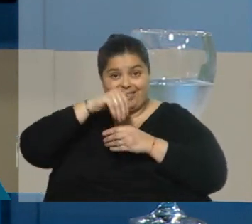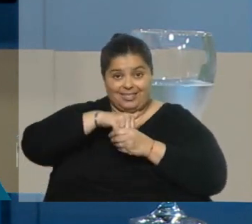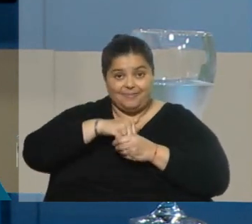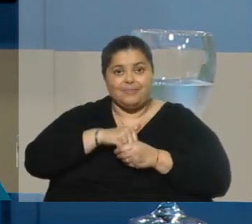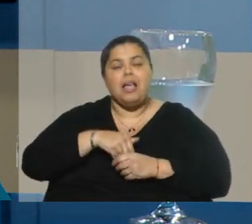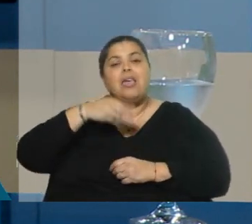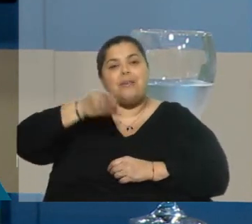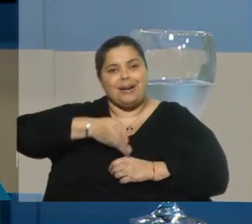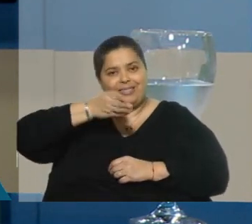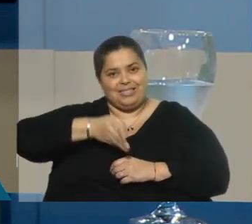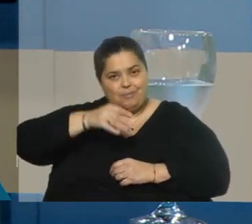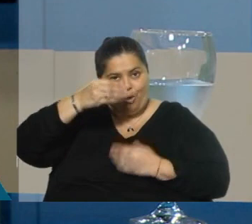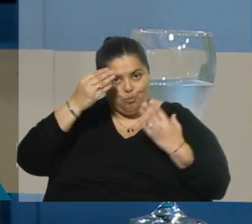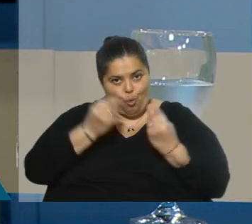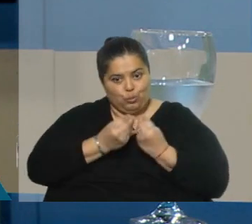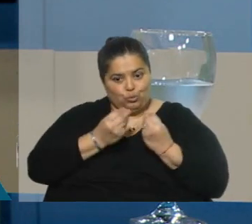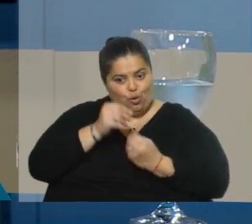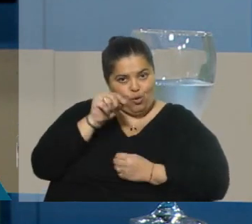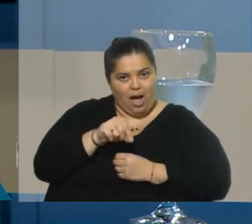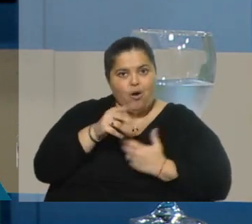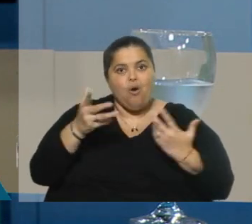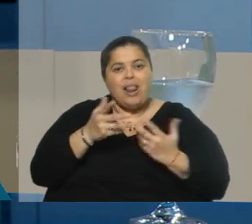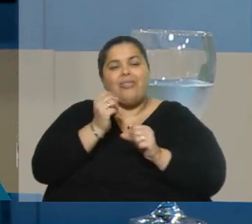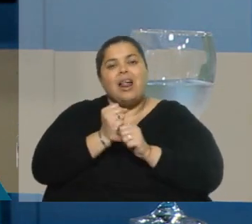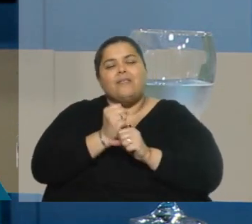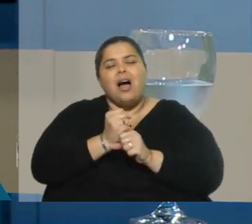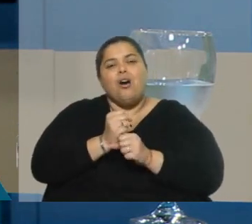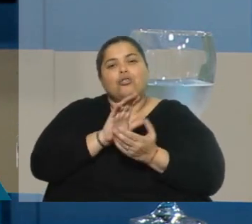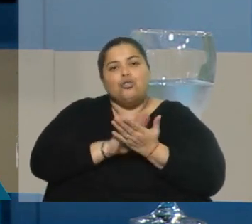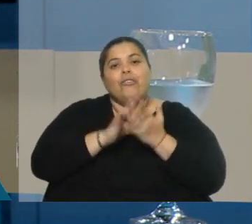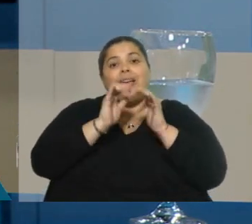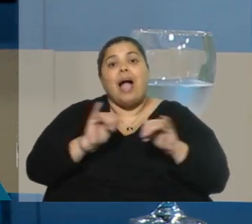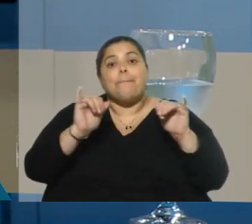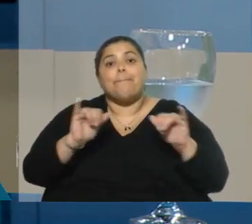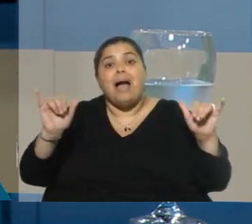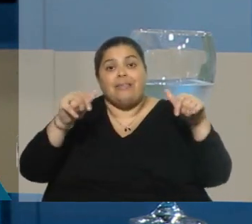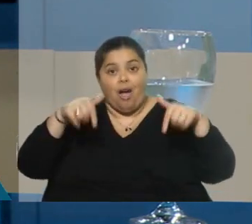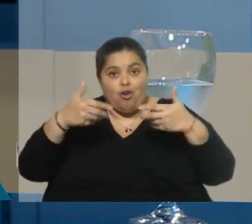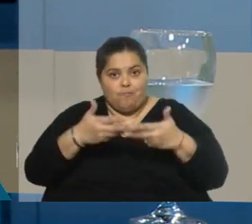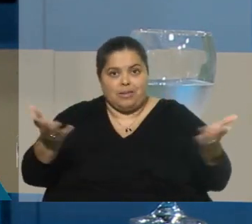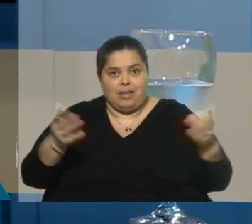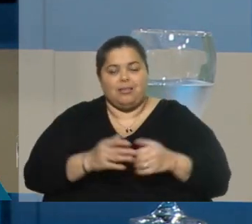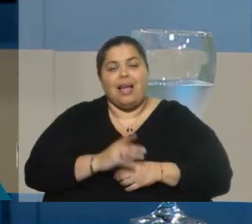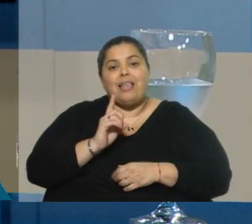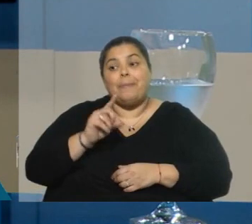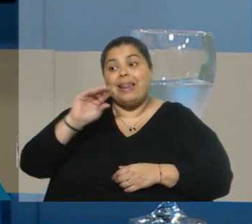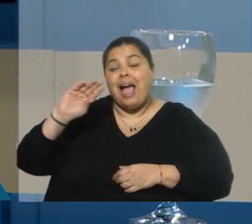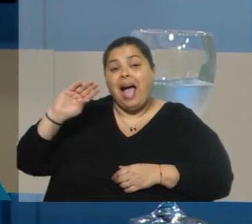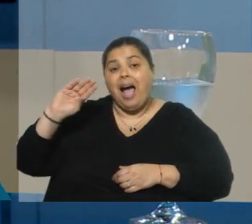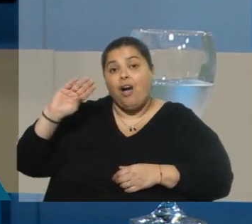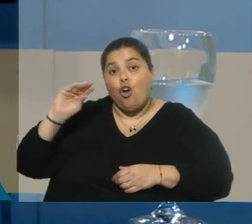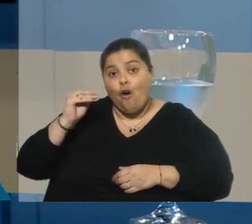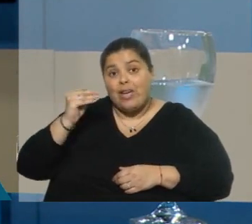participó mucho en la concepción y en el trabajo previo a esta campaña que hoy se presentó. Y hoy, incluso los adolescentes del CAC